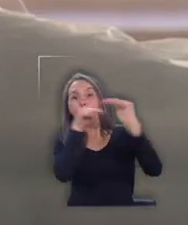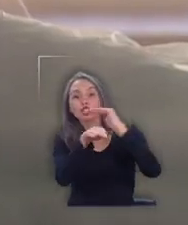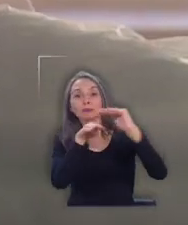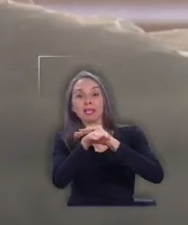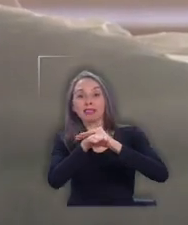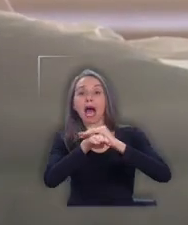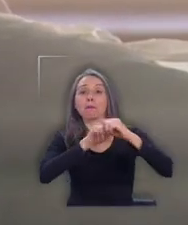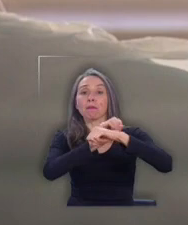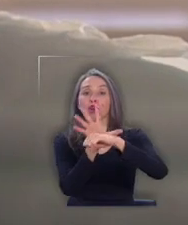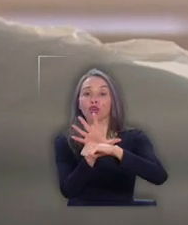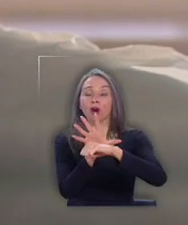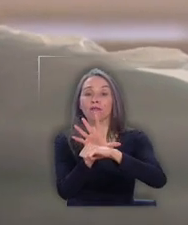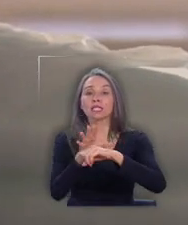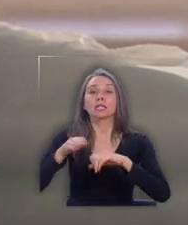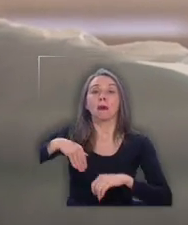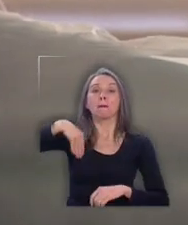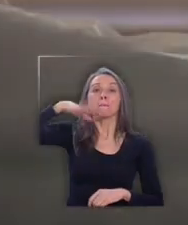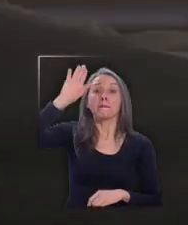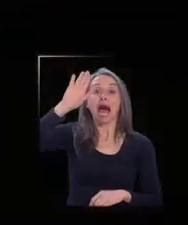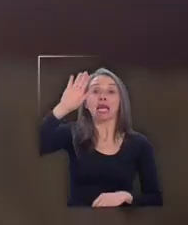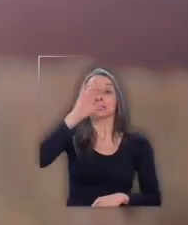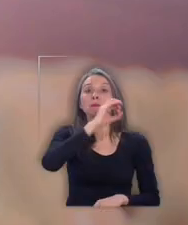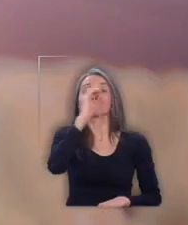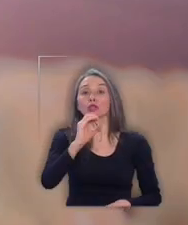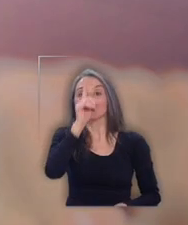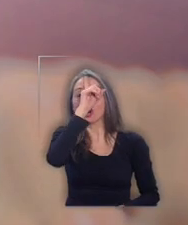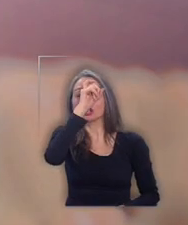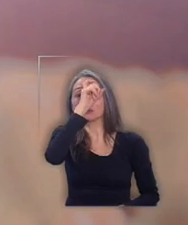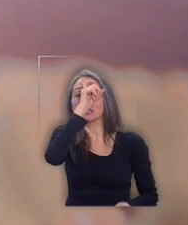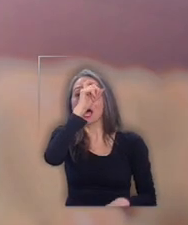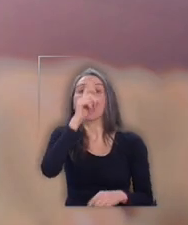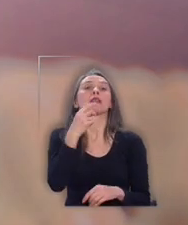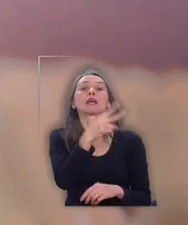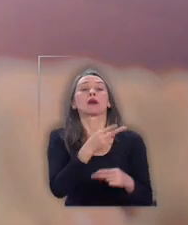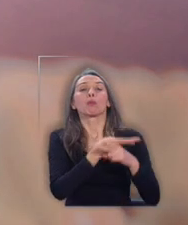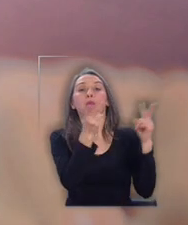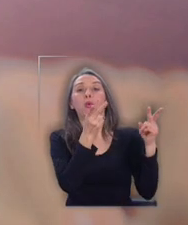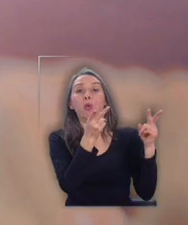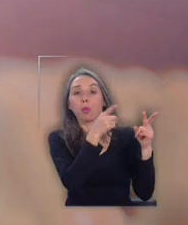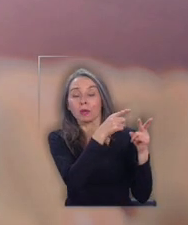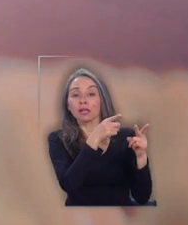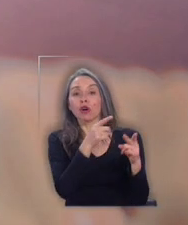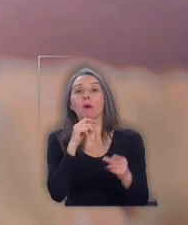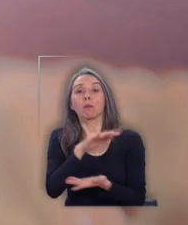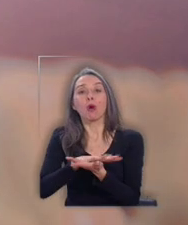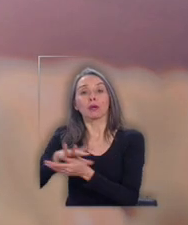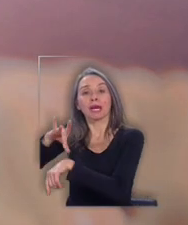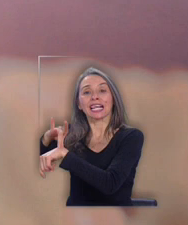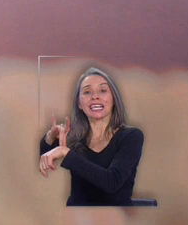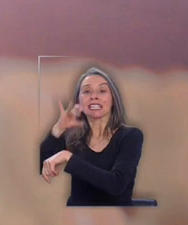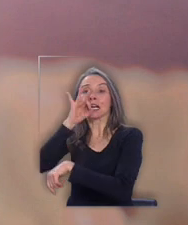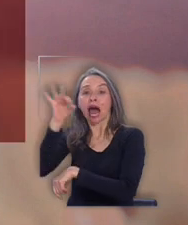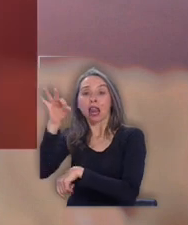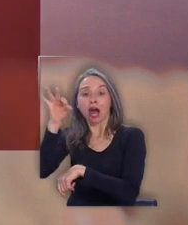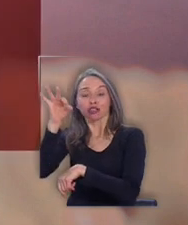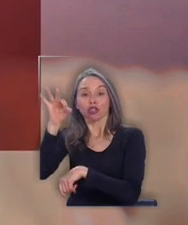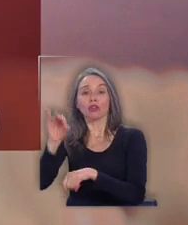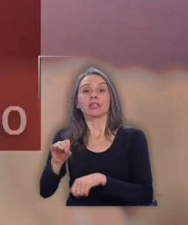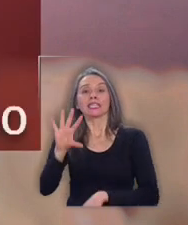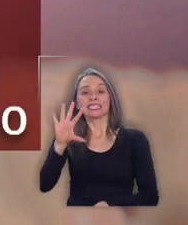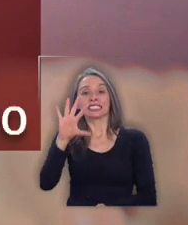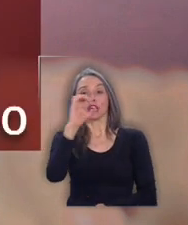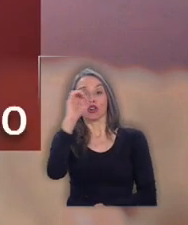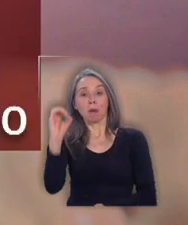enfermedad sería más alta en los centros asistenciales del sector público. Un ejemplo, si en la clínica Las Condes esta llega al